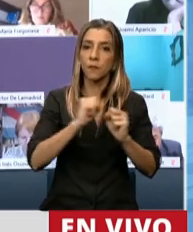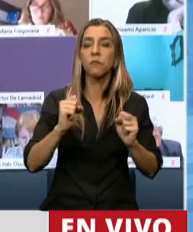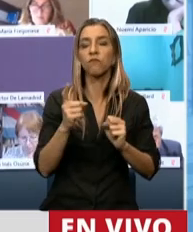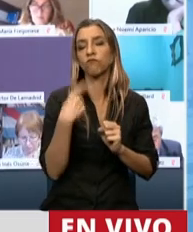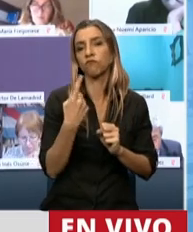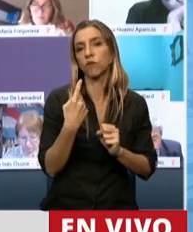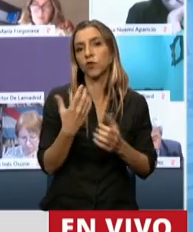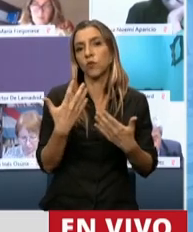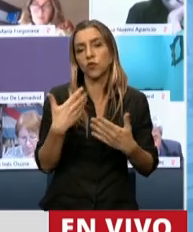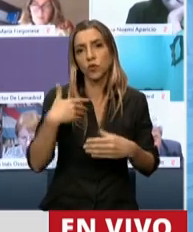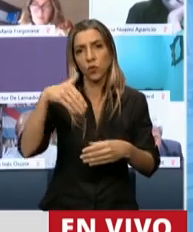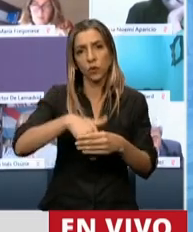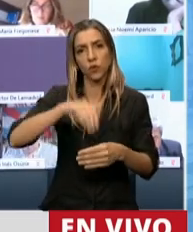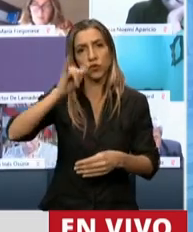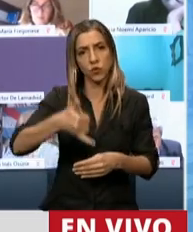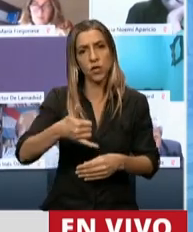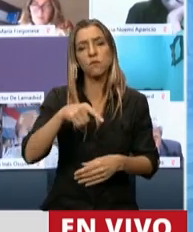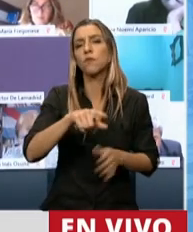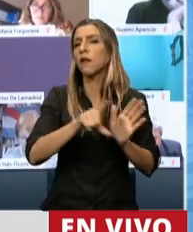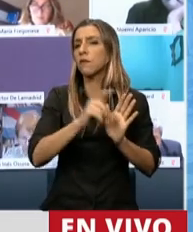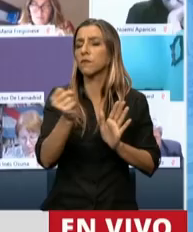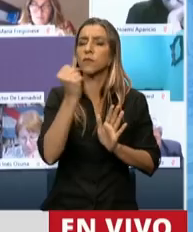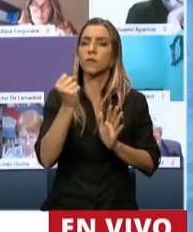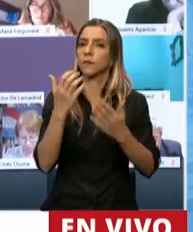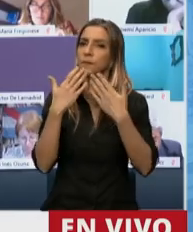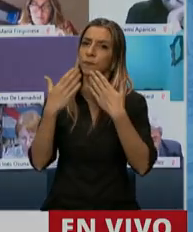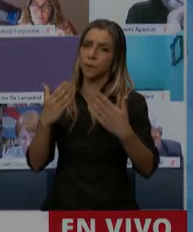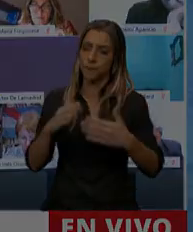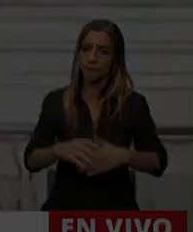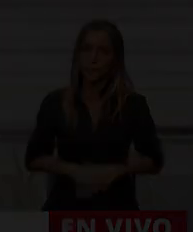acompañamiento de la misma. Muchísimas gracias, Presidenta. Gracias, Diputado.